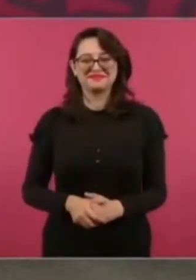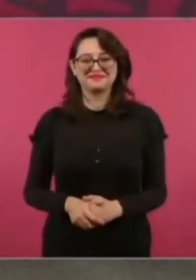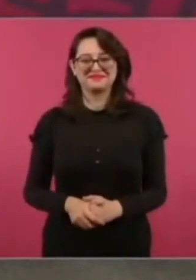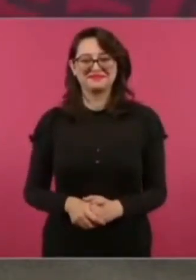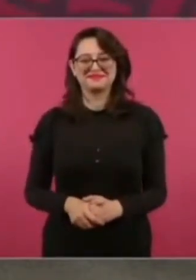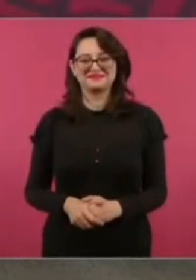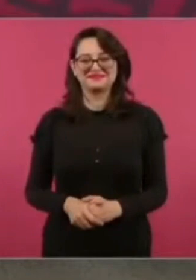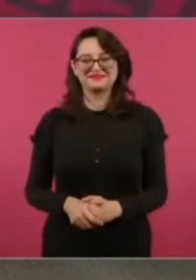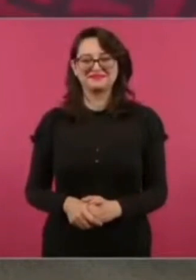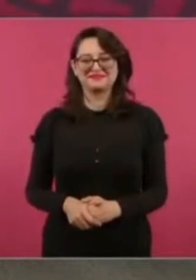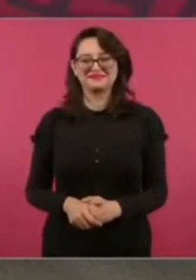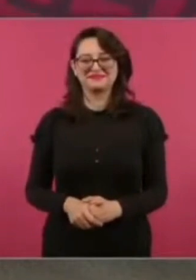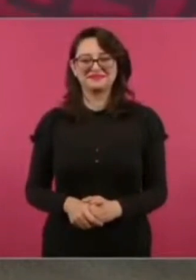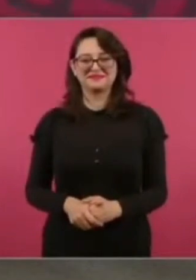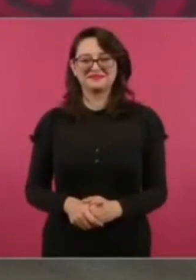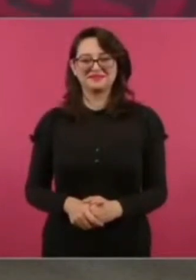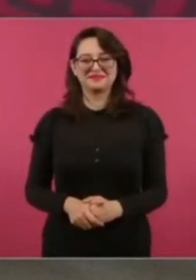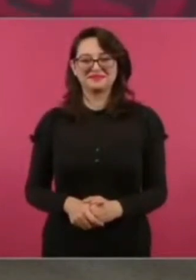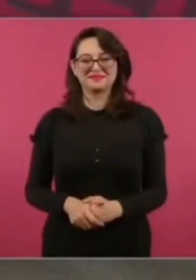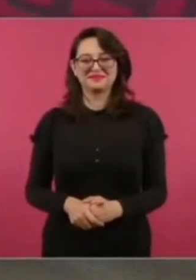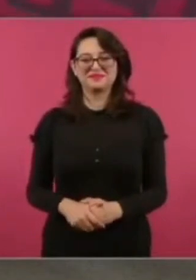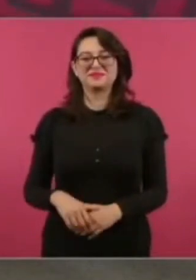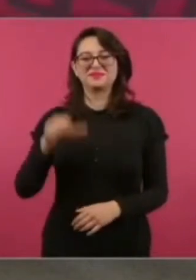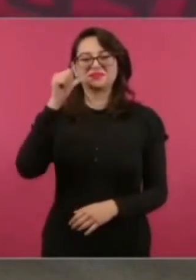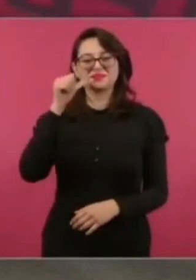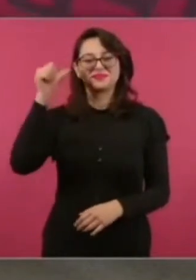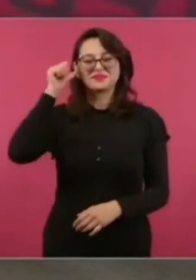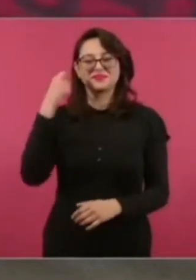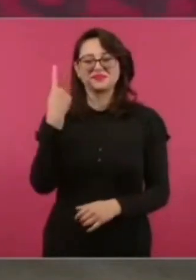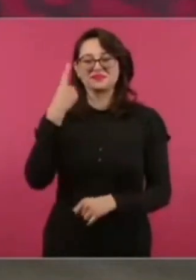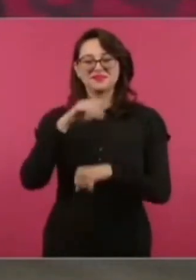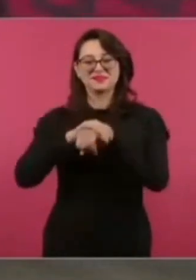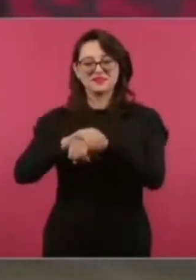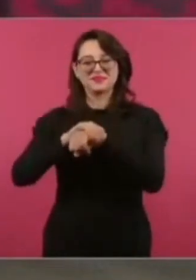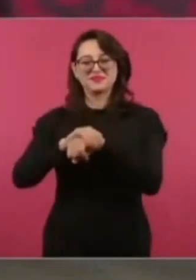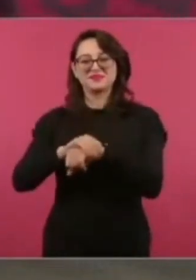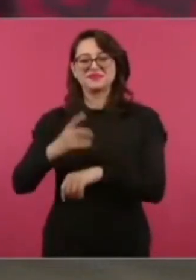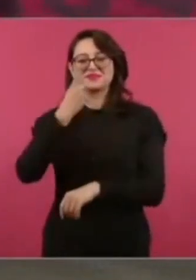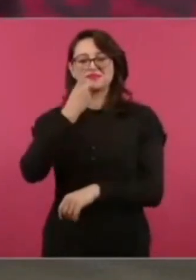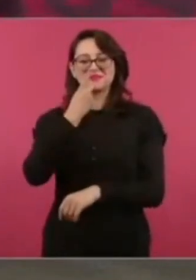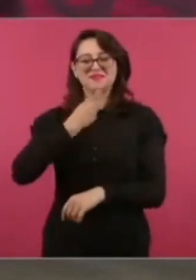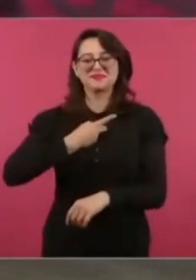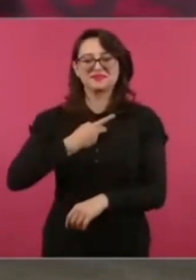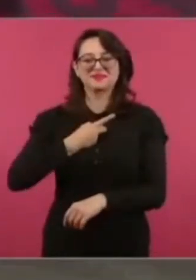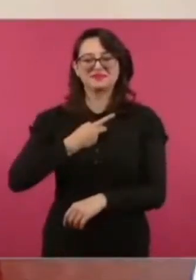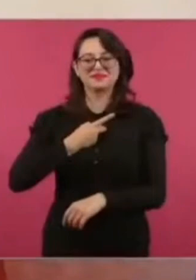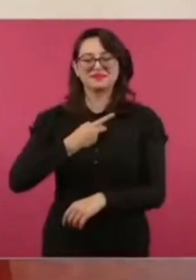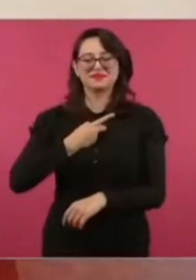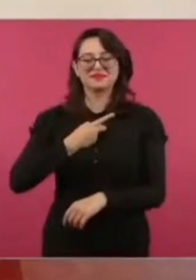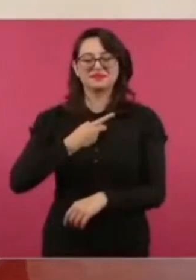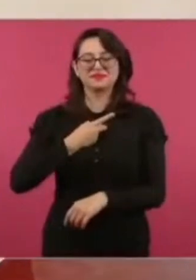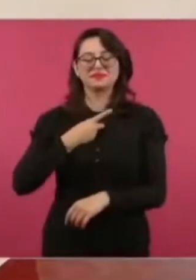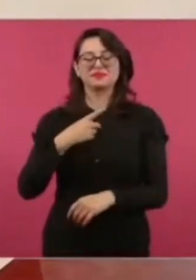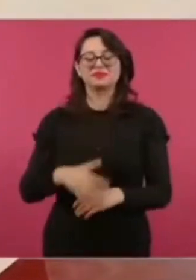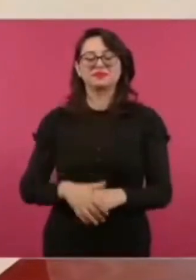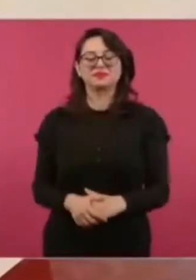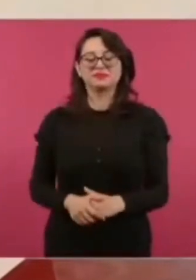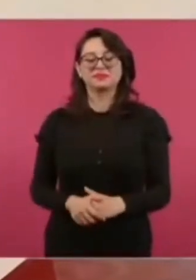Ayer me decía un amigo, decía su esposa,